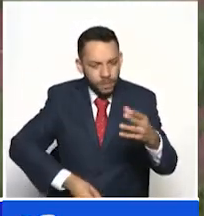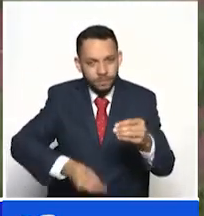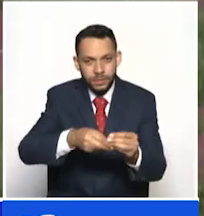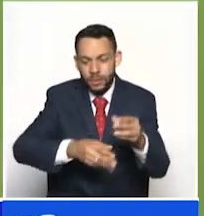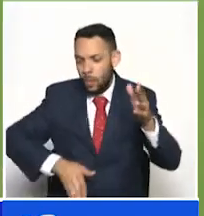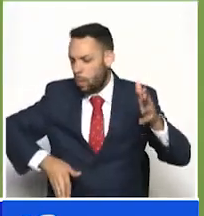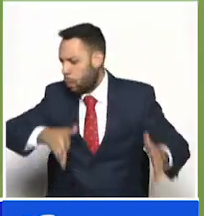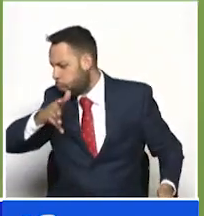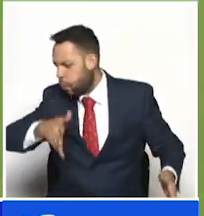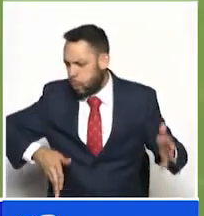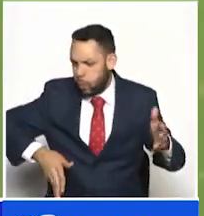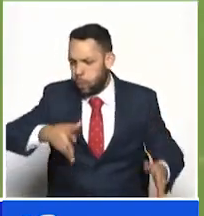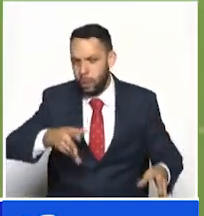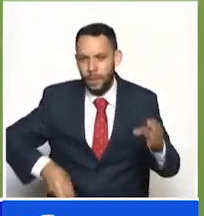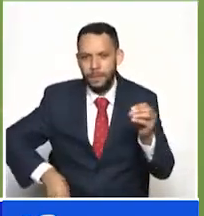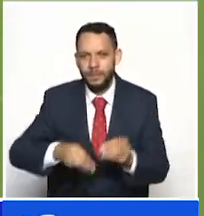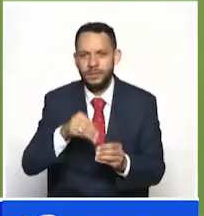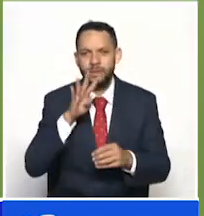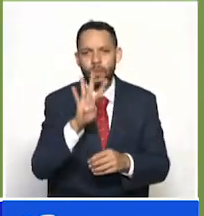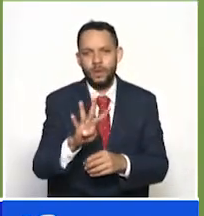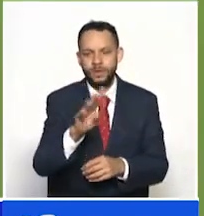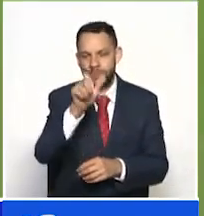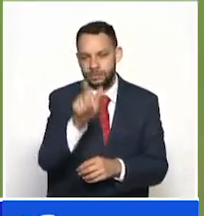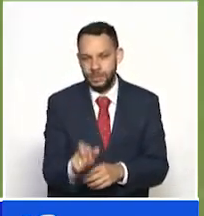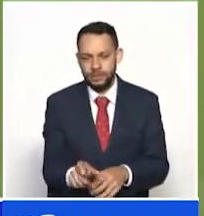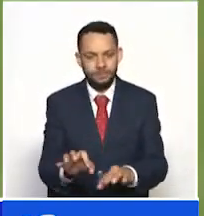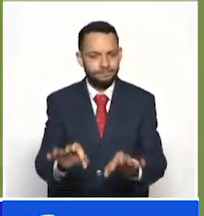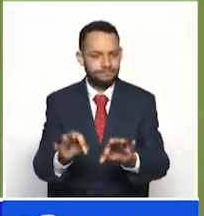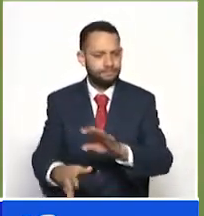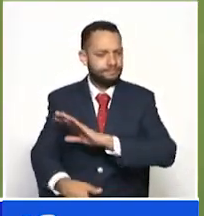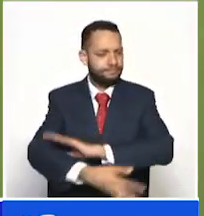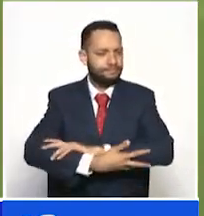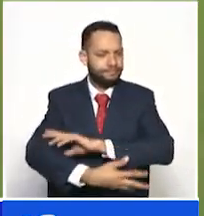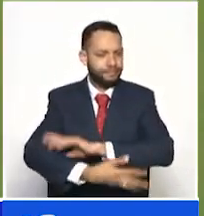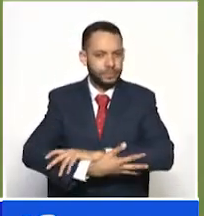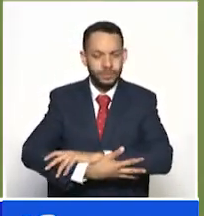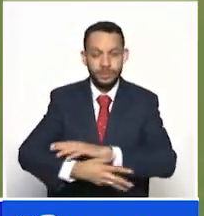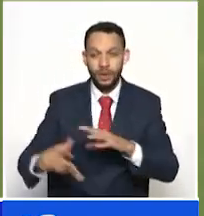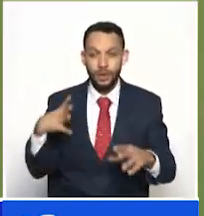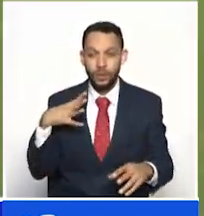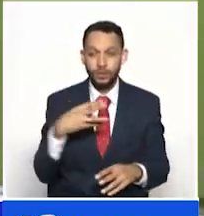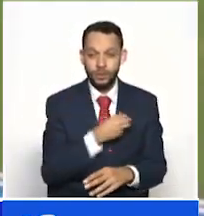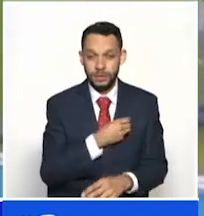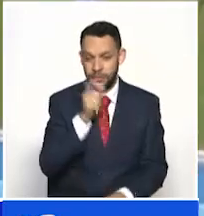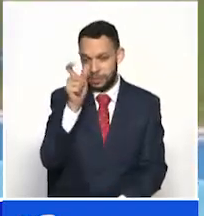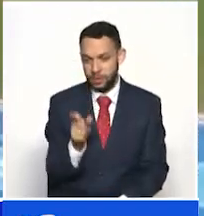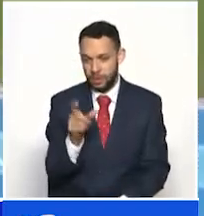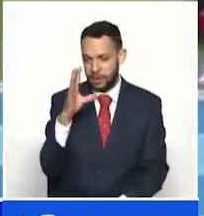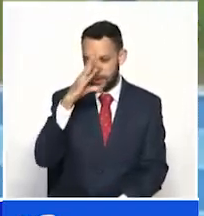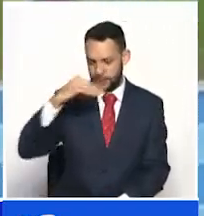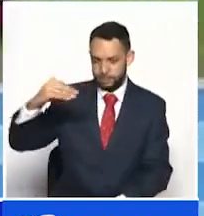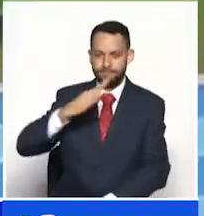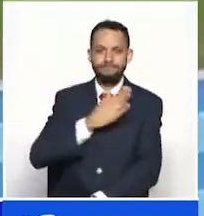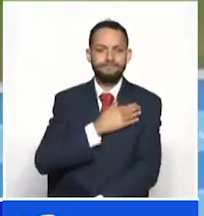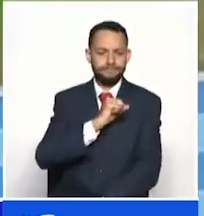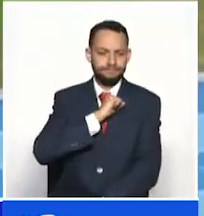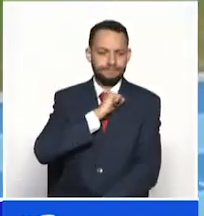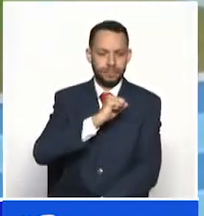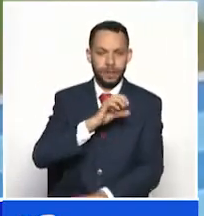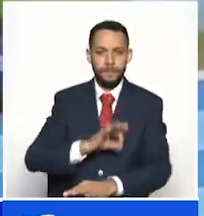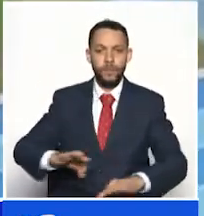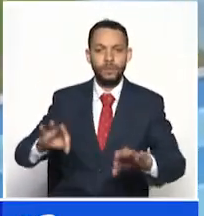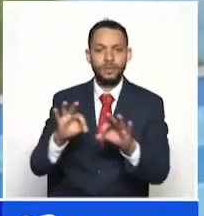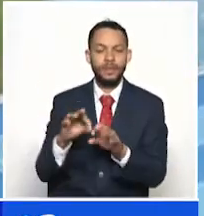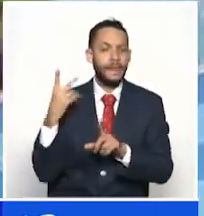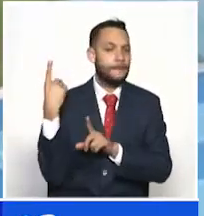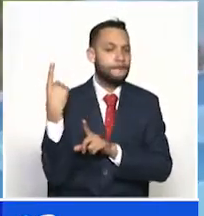extraordinario de cuatro atletas donde el nuestro el quindiano obtuvo la medalla de plata